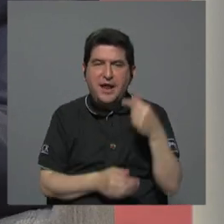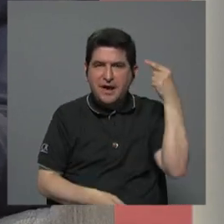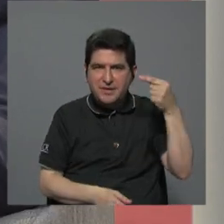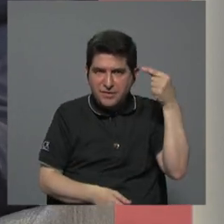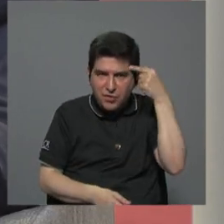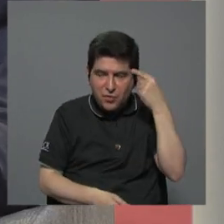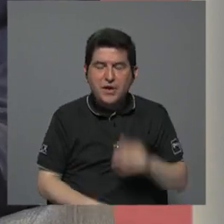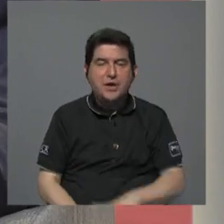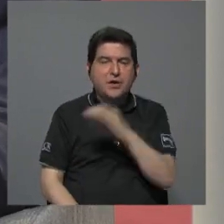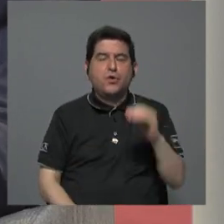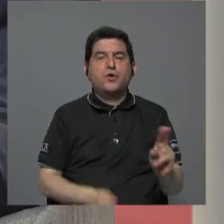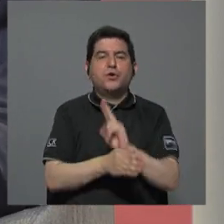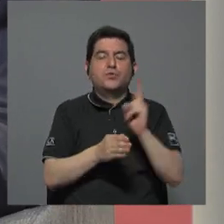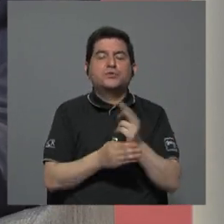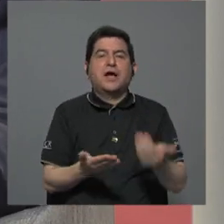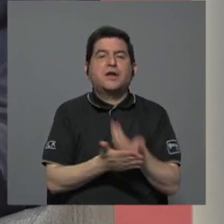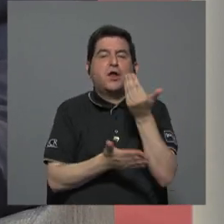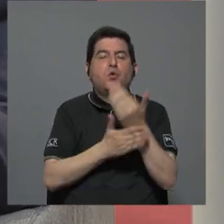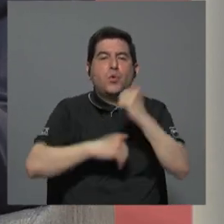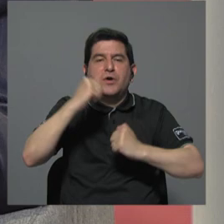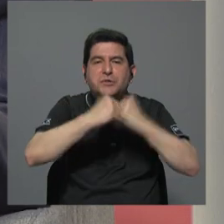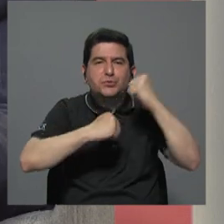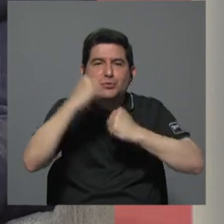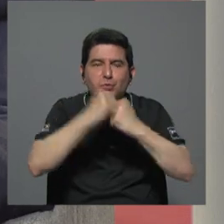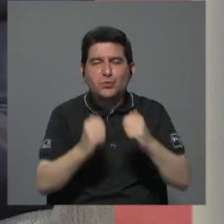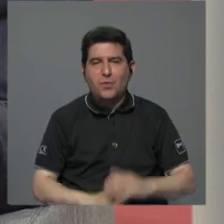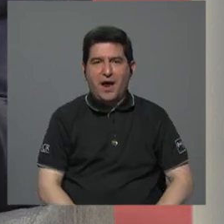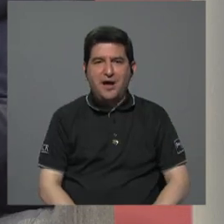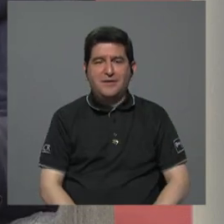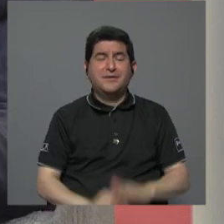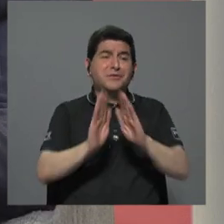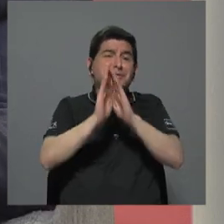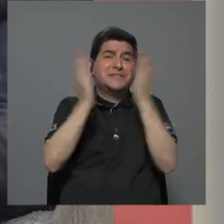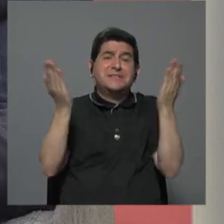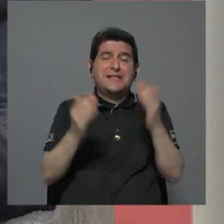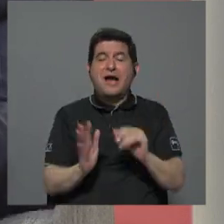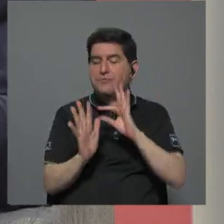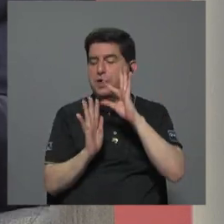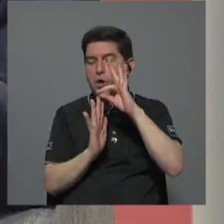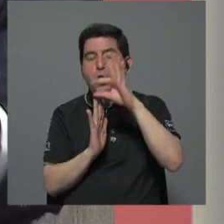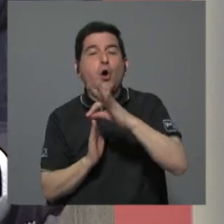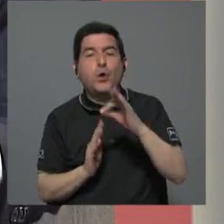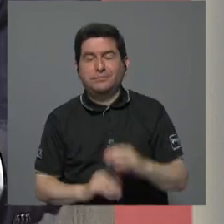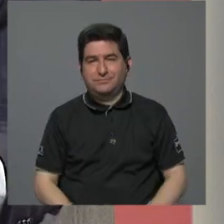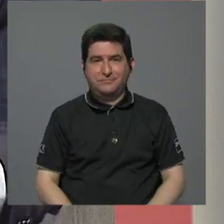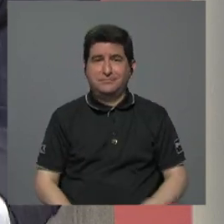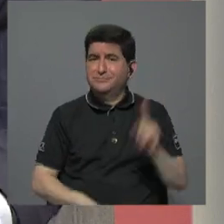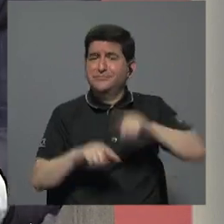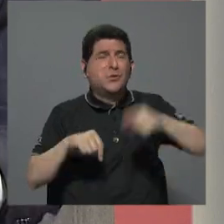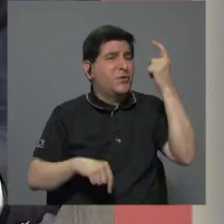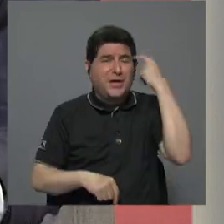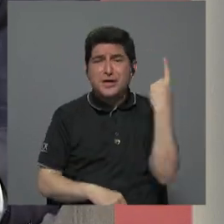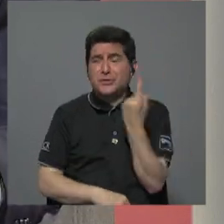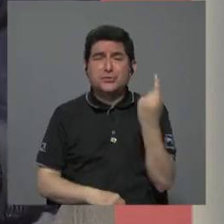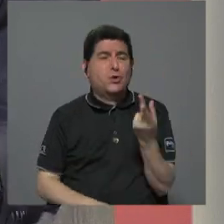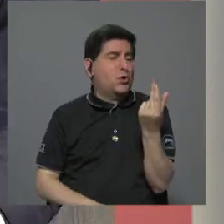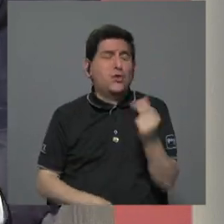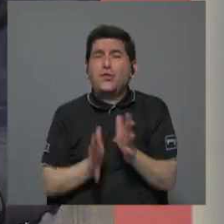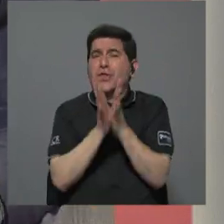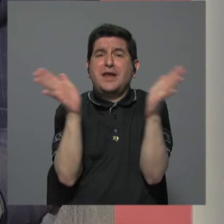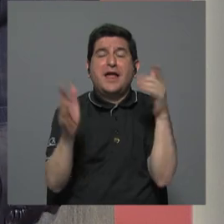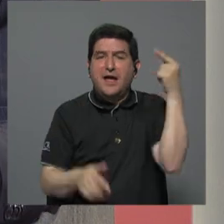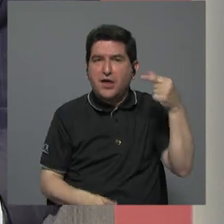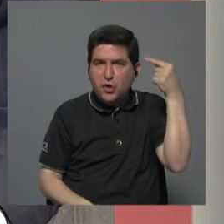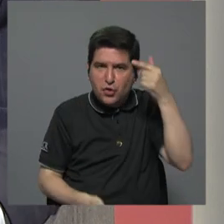usar esos recursos en nueva infraestructura entonces hay que abrir un menú de opciones no podemos pensar que solo con fondos públicos